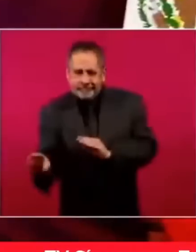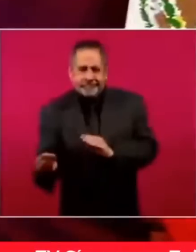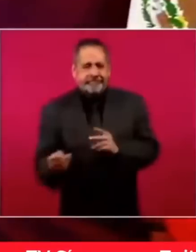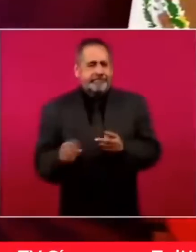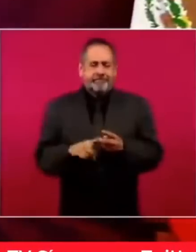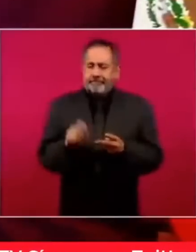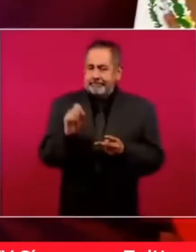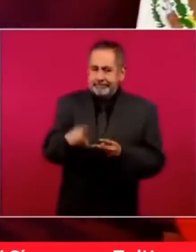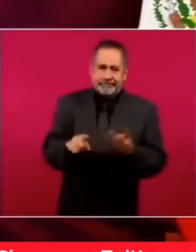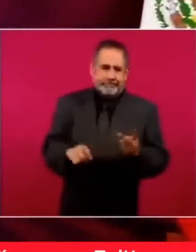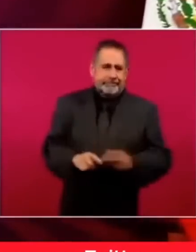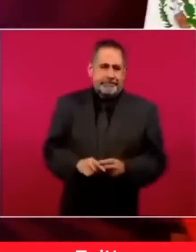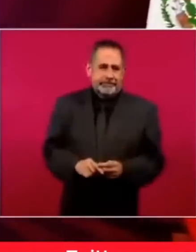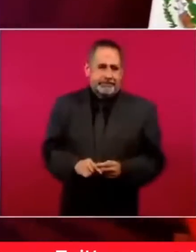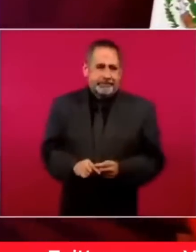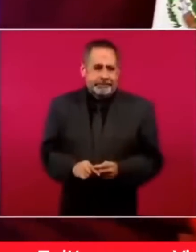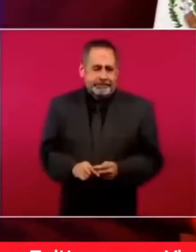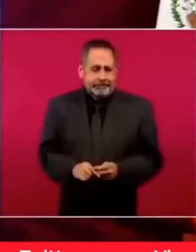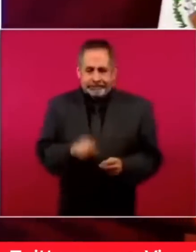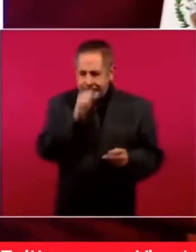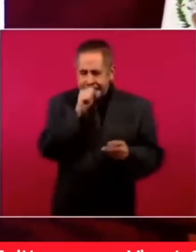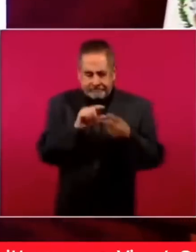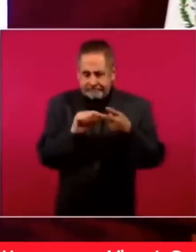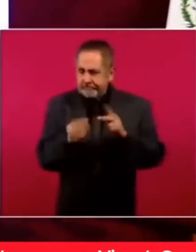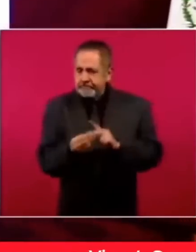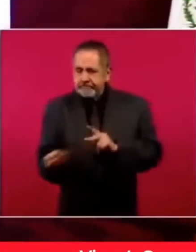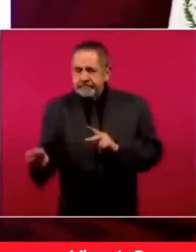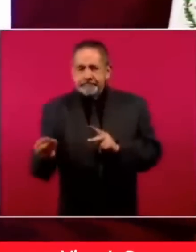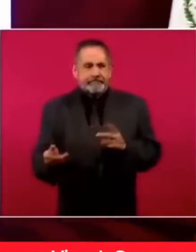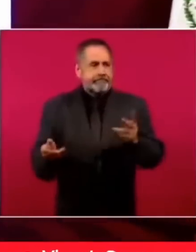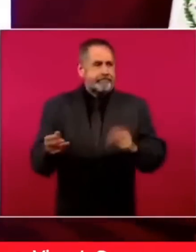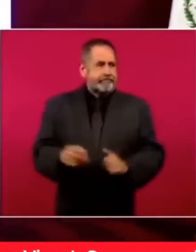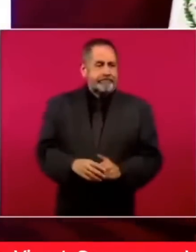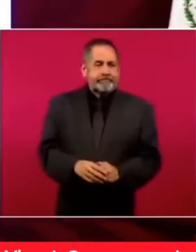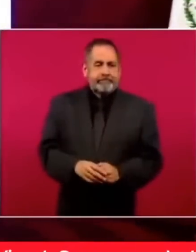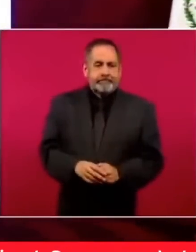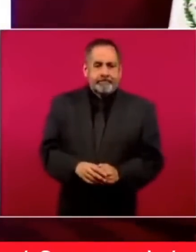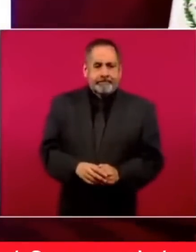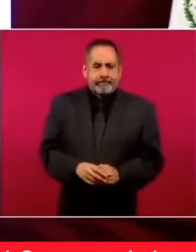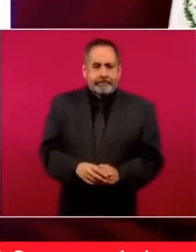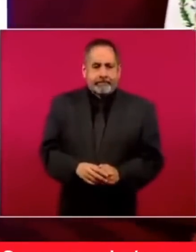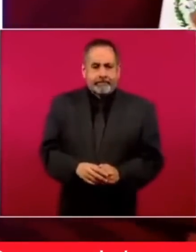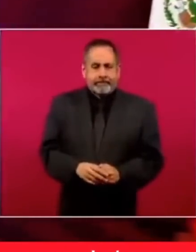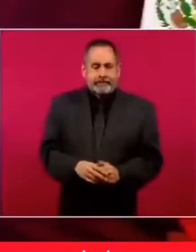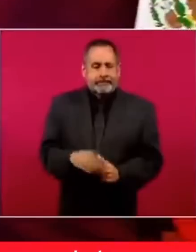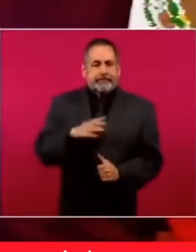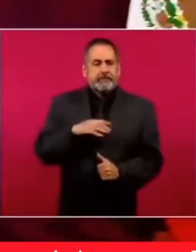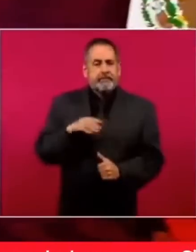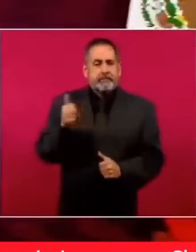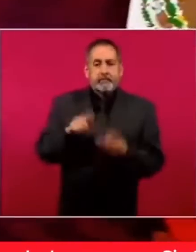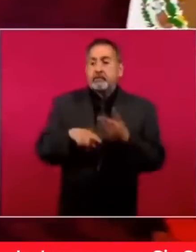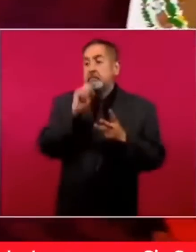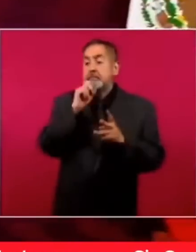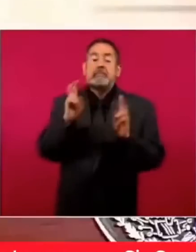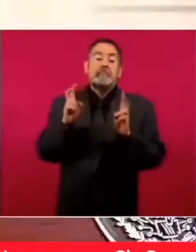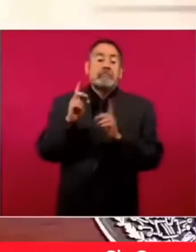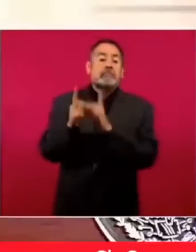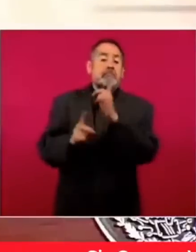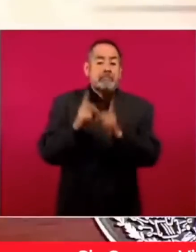esa partida de moches. y había otra. Ah, deporte.